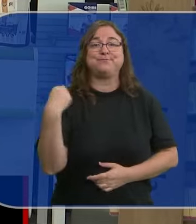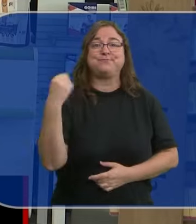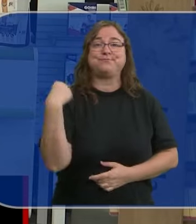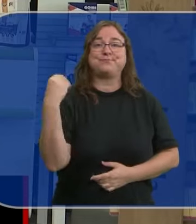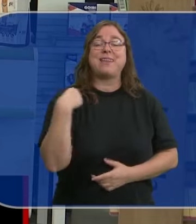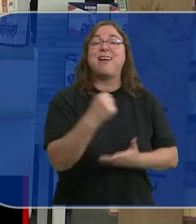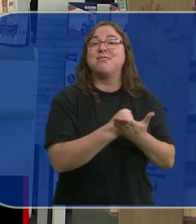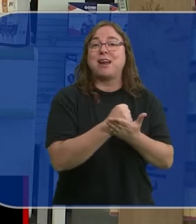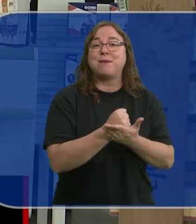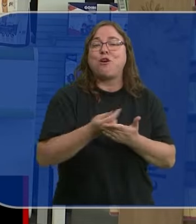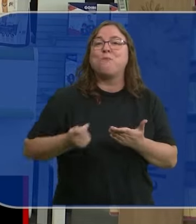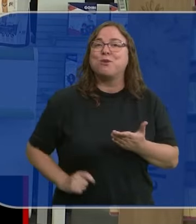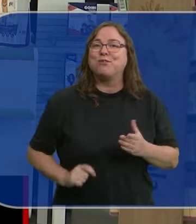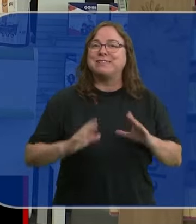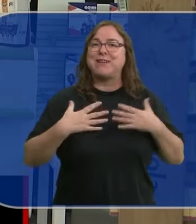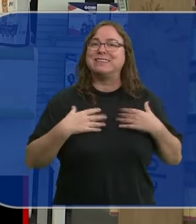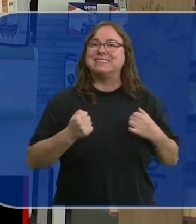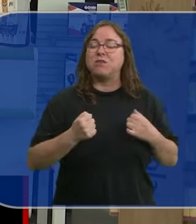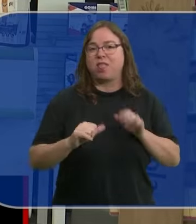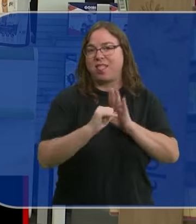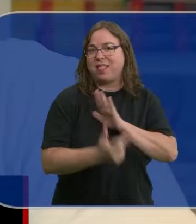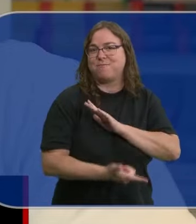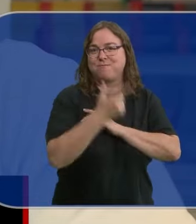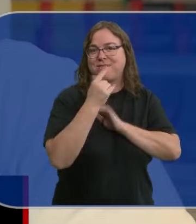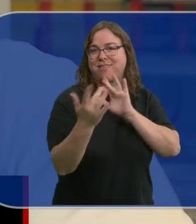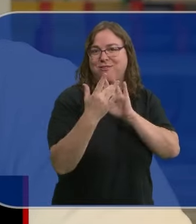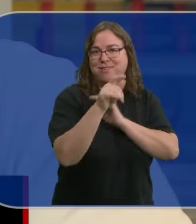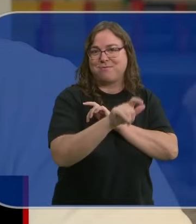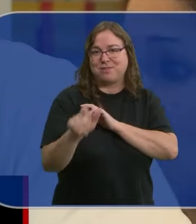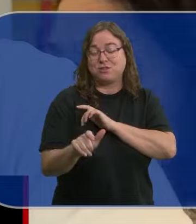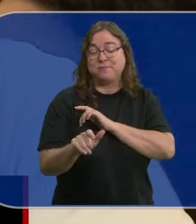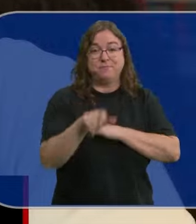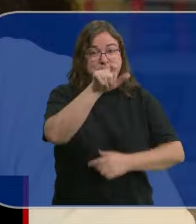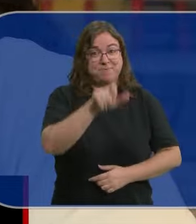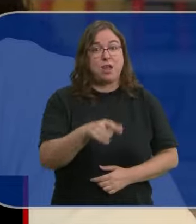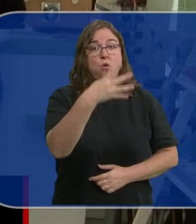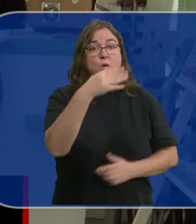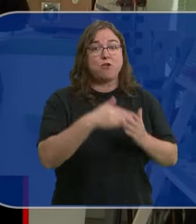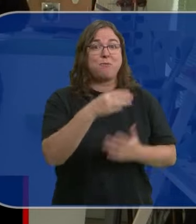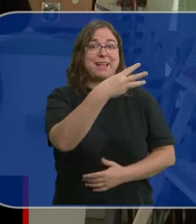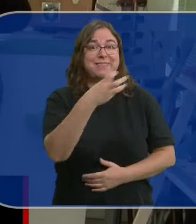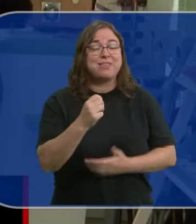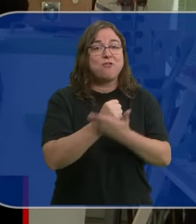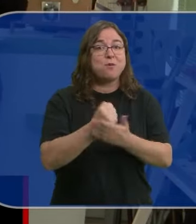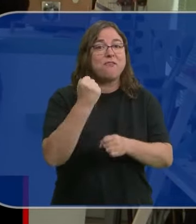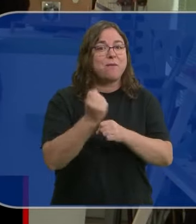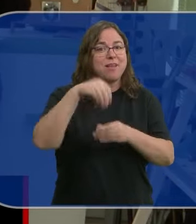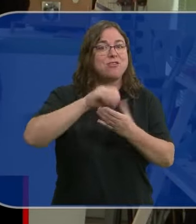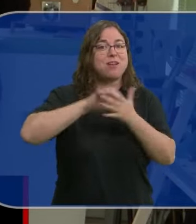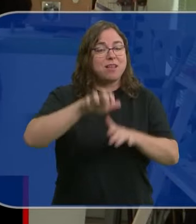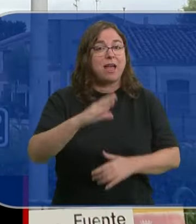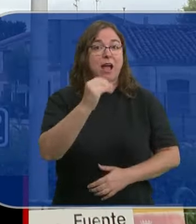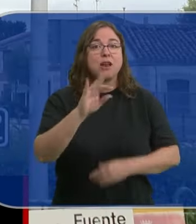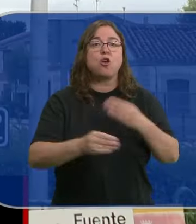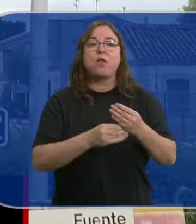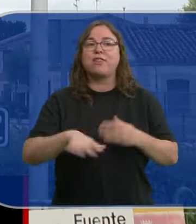profesional sanitario que más accesible está a la población. Es uno de los 4.300 farmacéuticos que trabajan en Castilla y León.